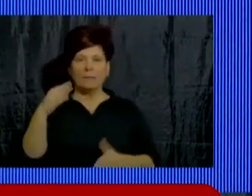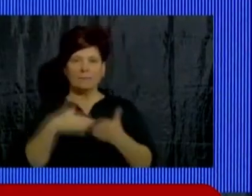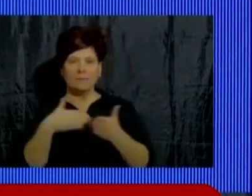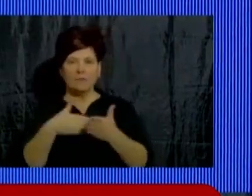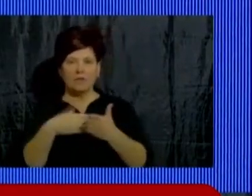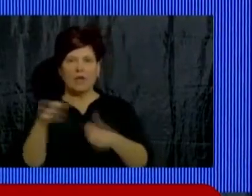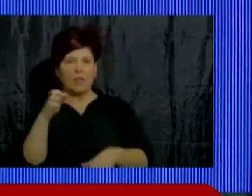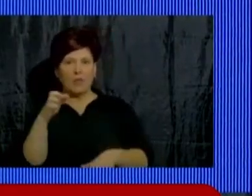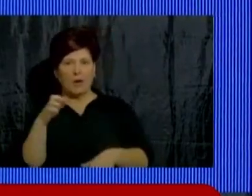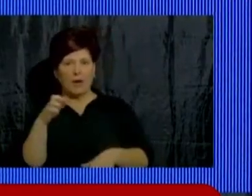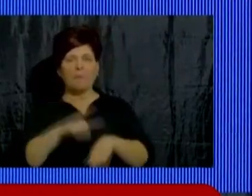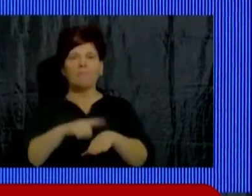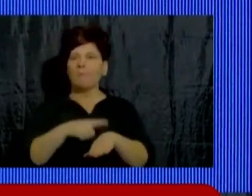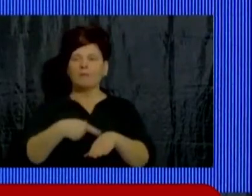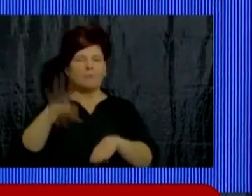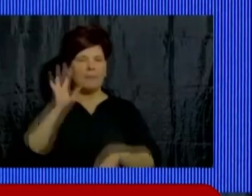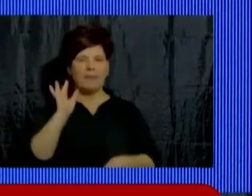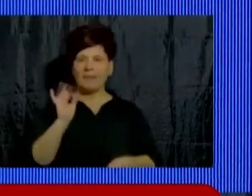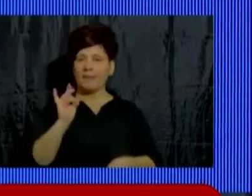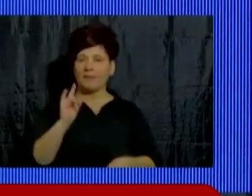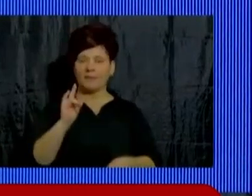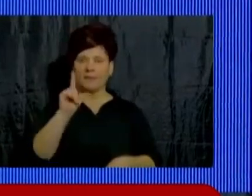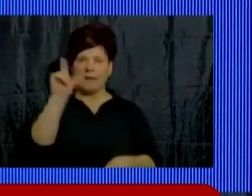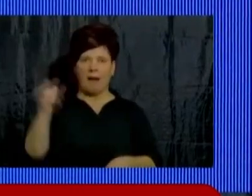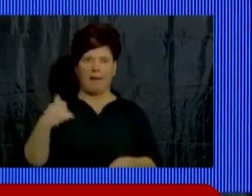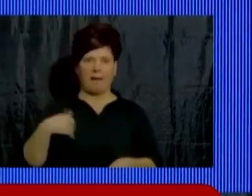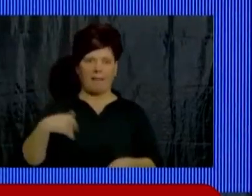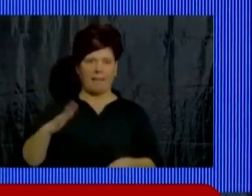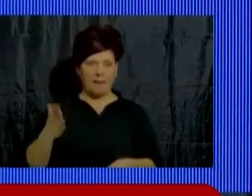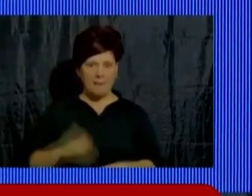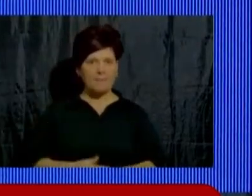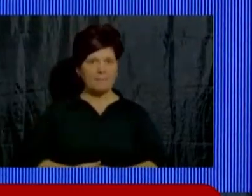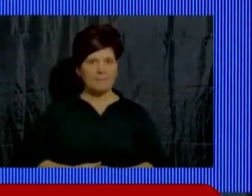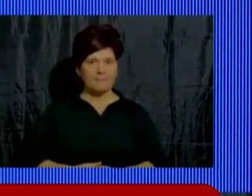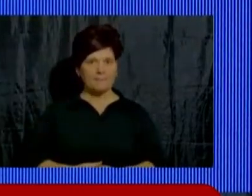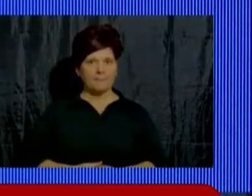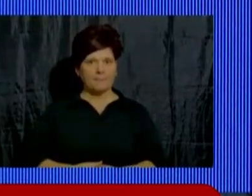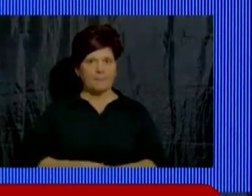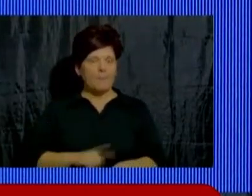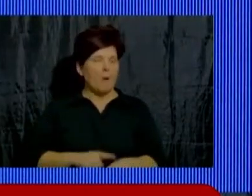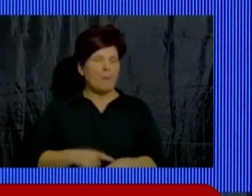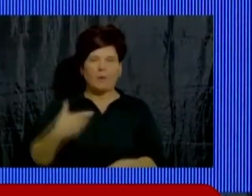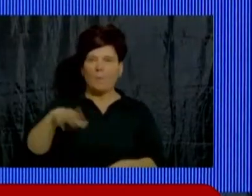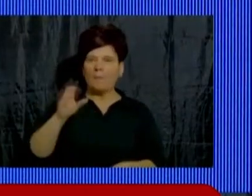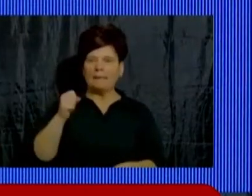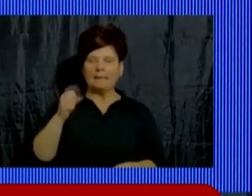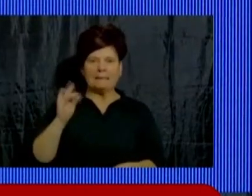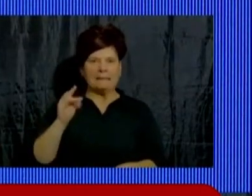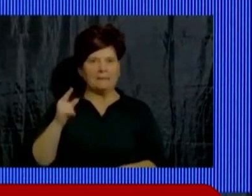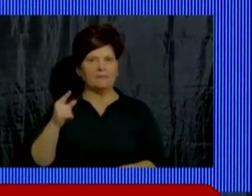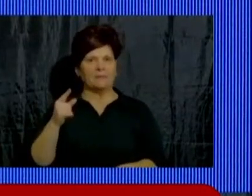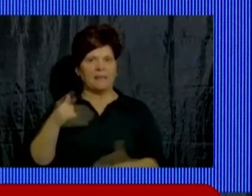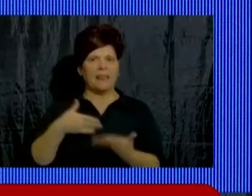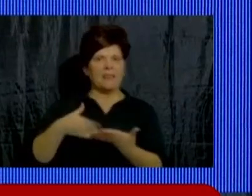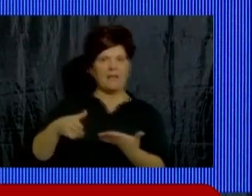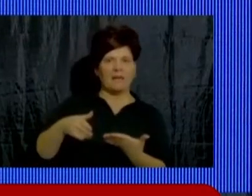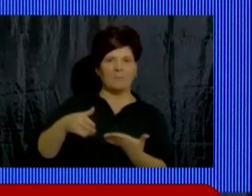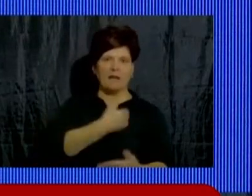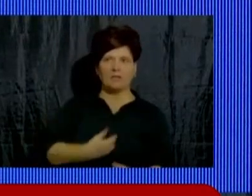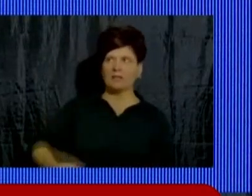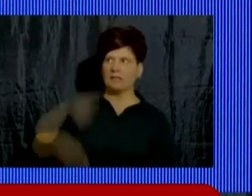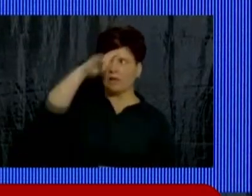momento más complicado de la historia de la Argentina. En el momento más duro de la discriminación del Estado Nacional